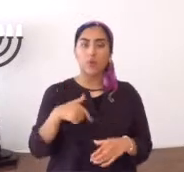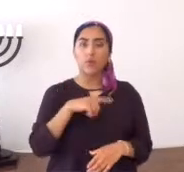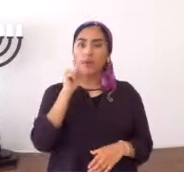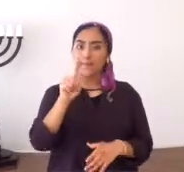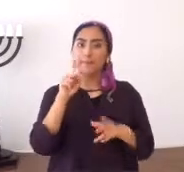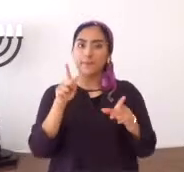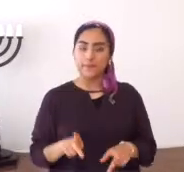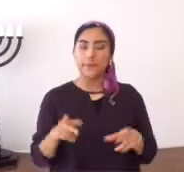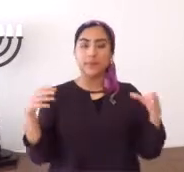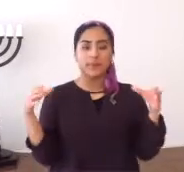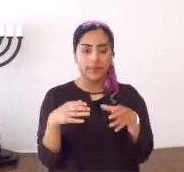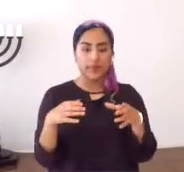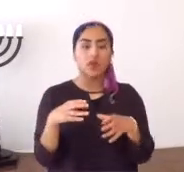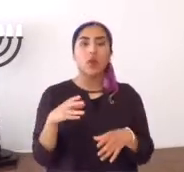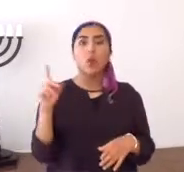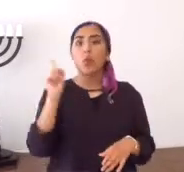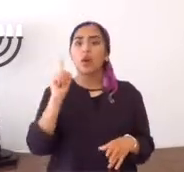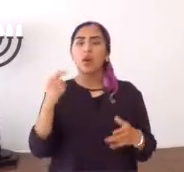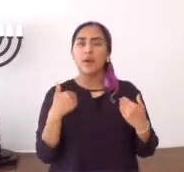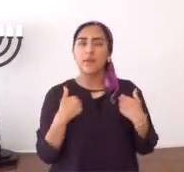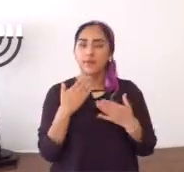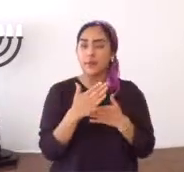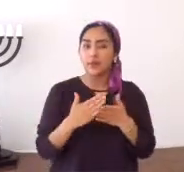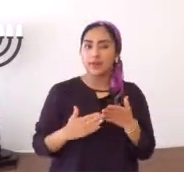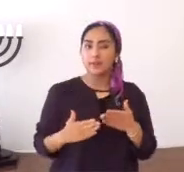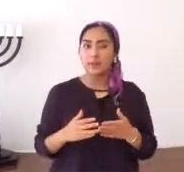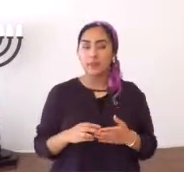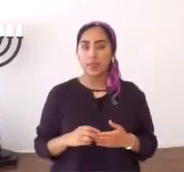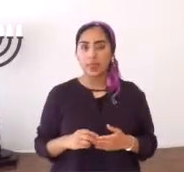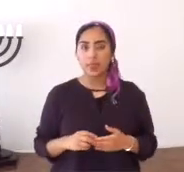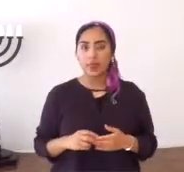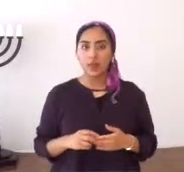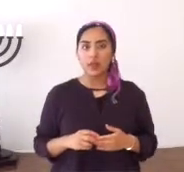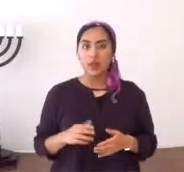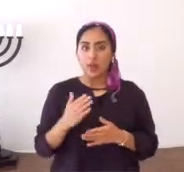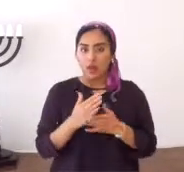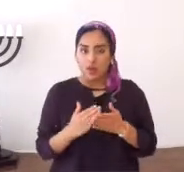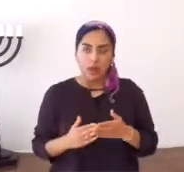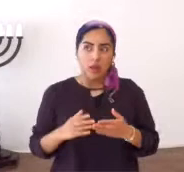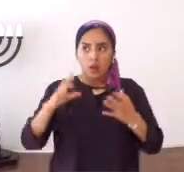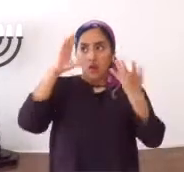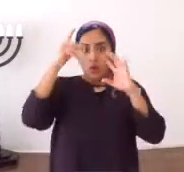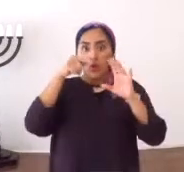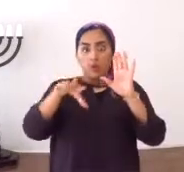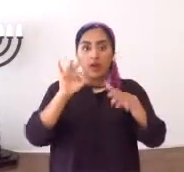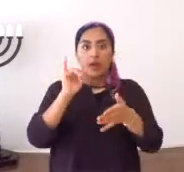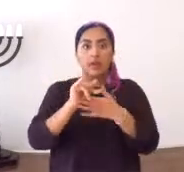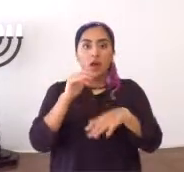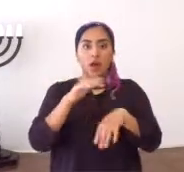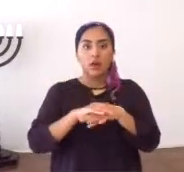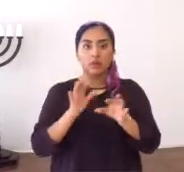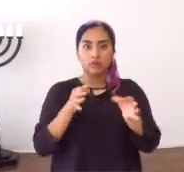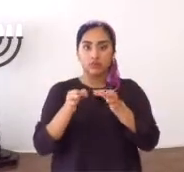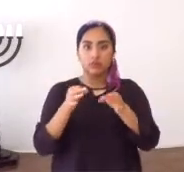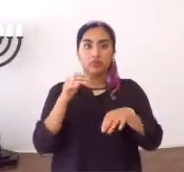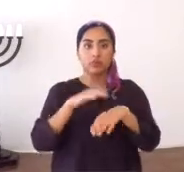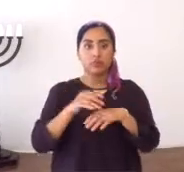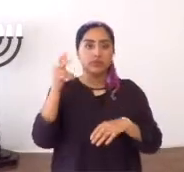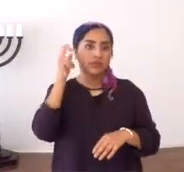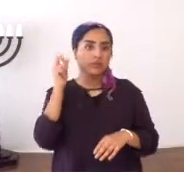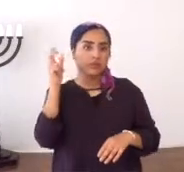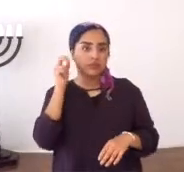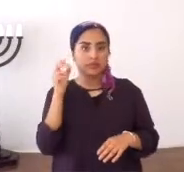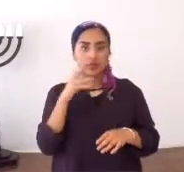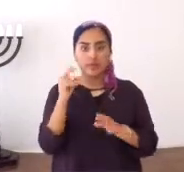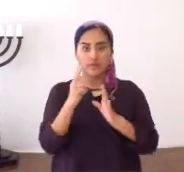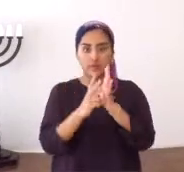pueblo, somos, un solo pueblo, ahora, donde ha habido, algo de, de confusión, y eso usted lo encuentra,